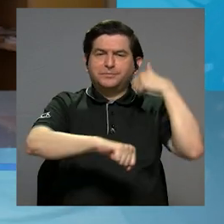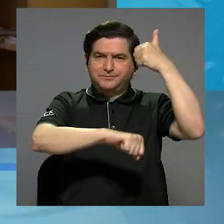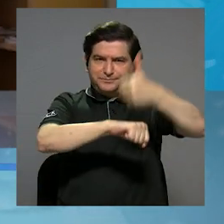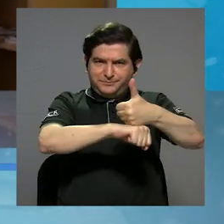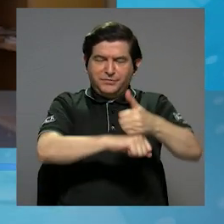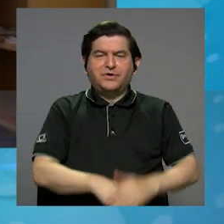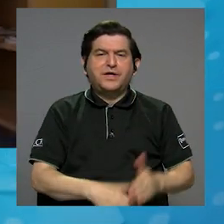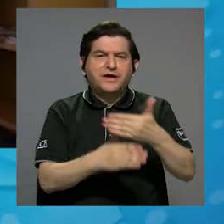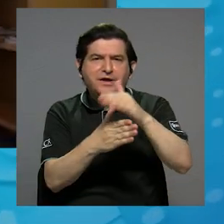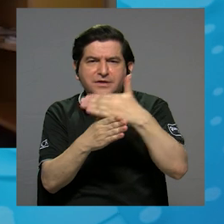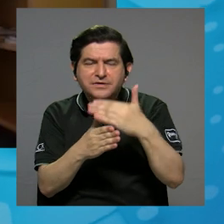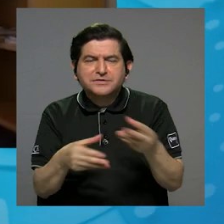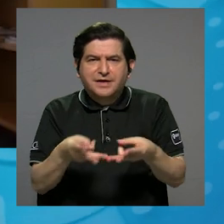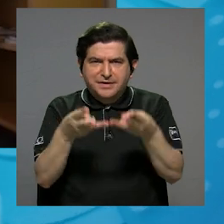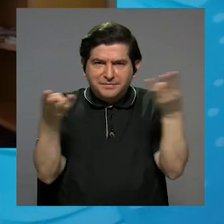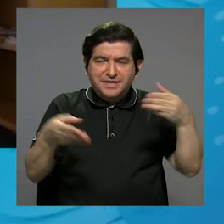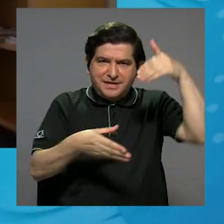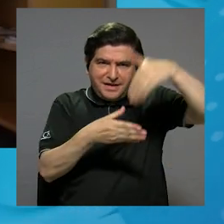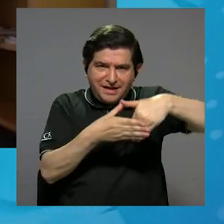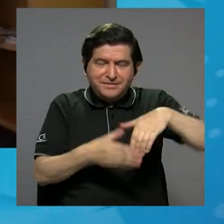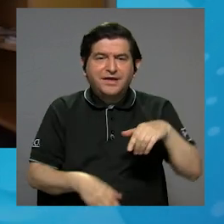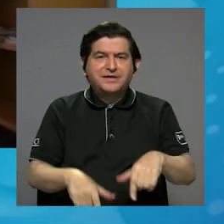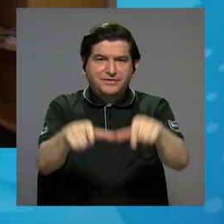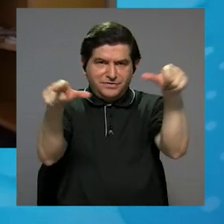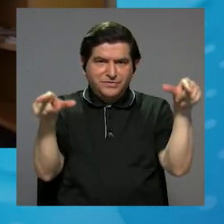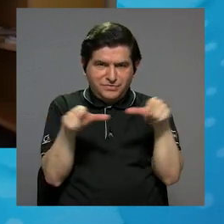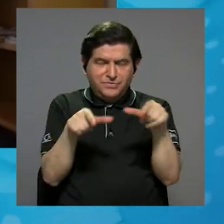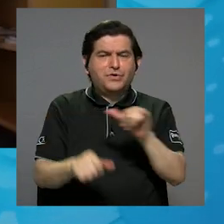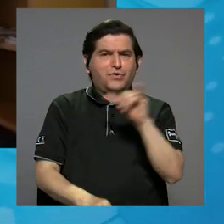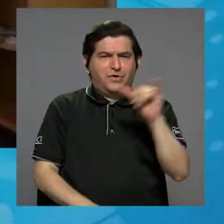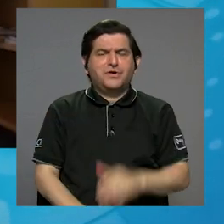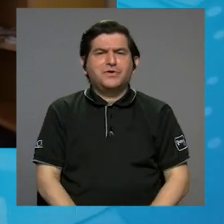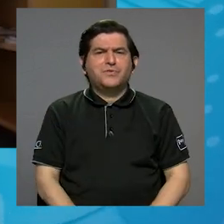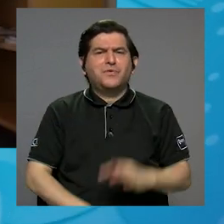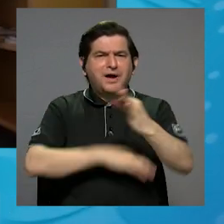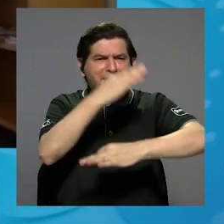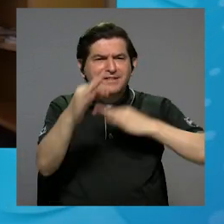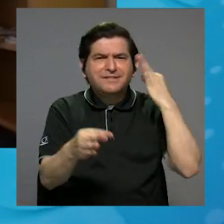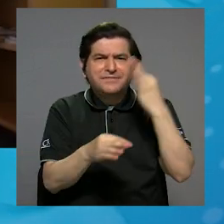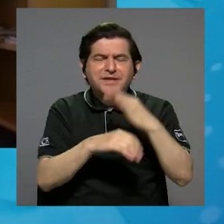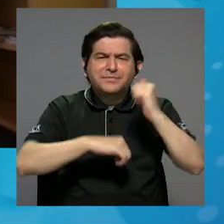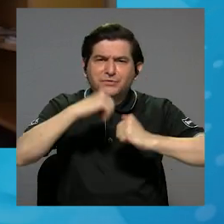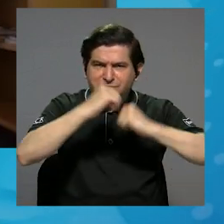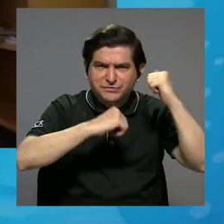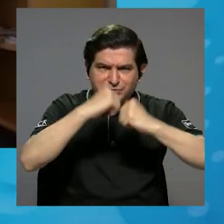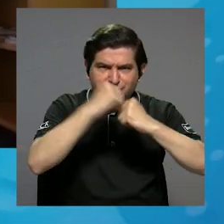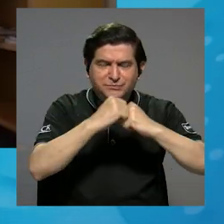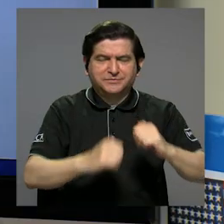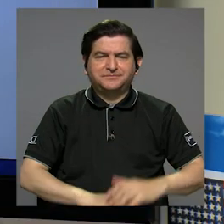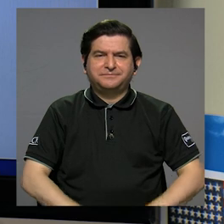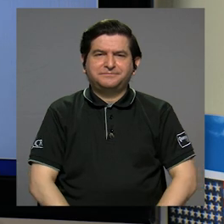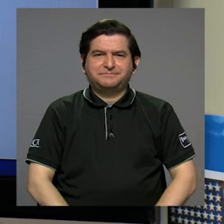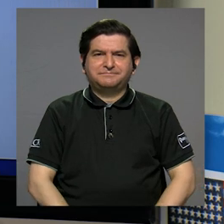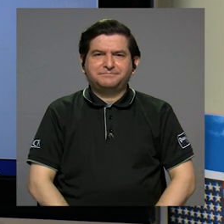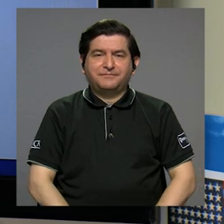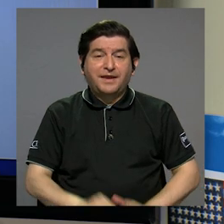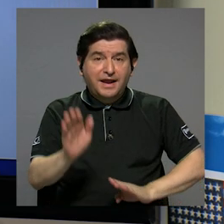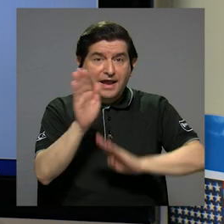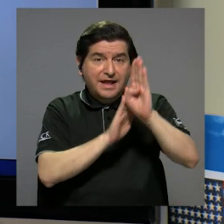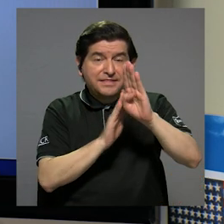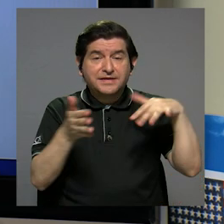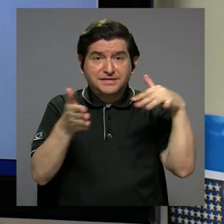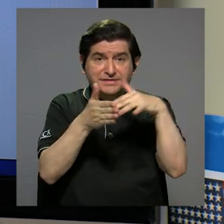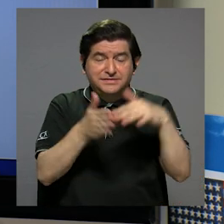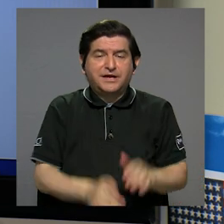determinar la distribución de materiales dentro del asentamiento, así como de ciertos tipos de estructuras. Para el